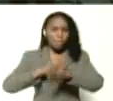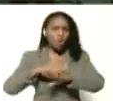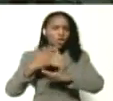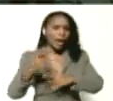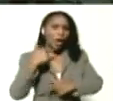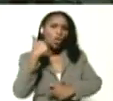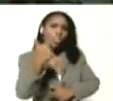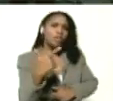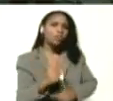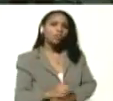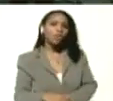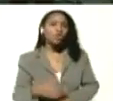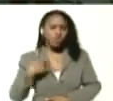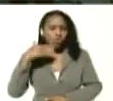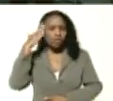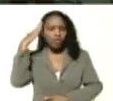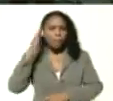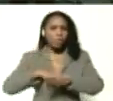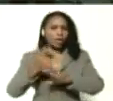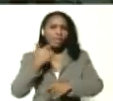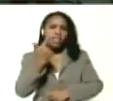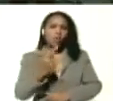por qué lo digo